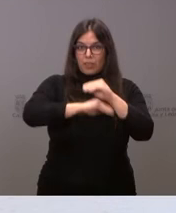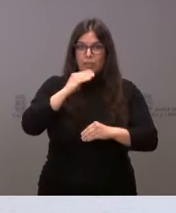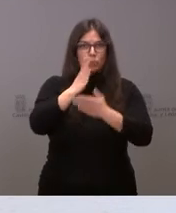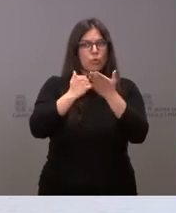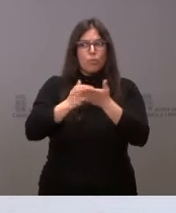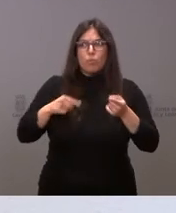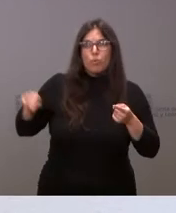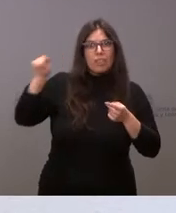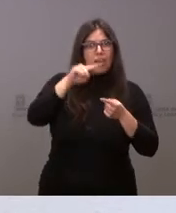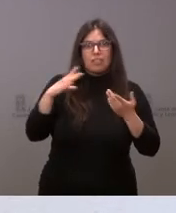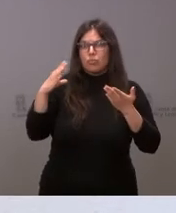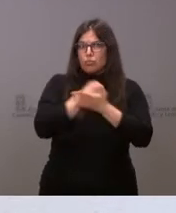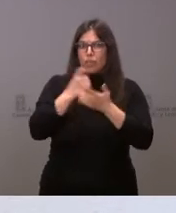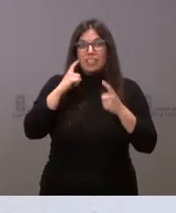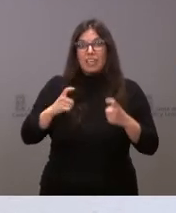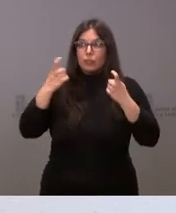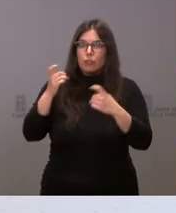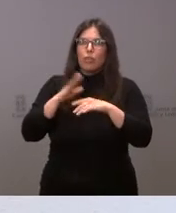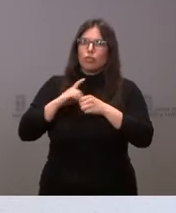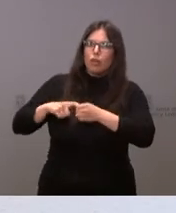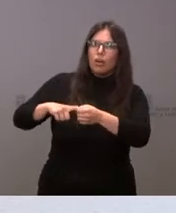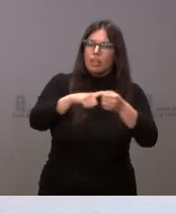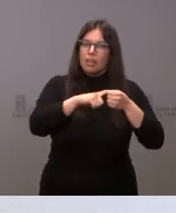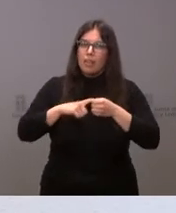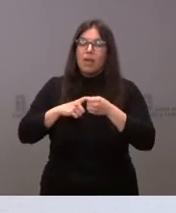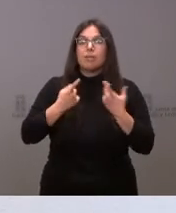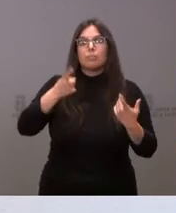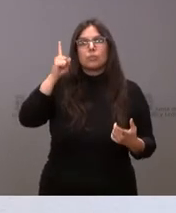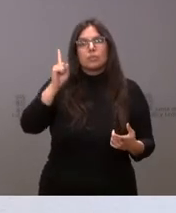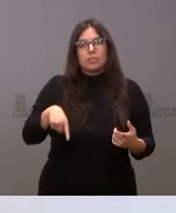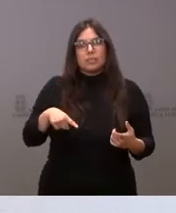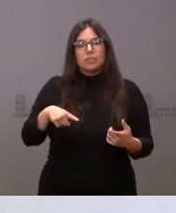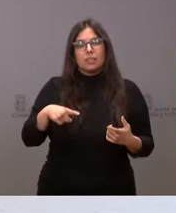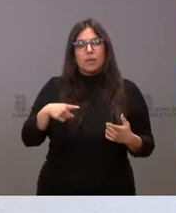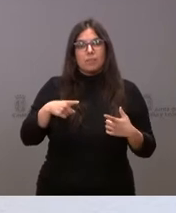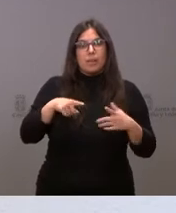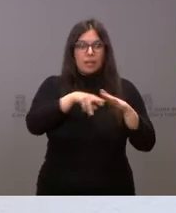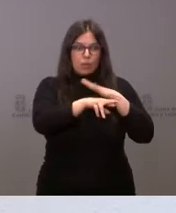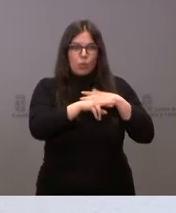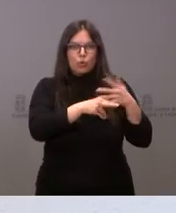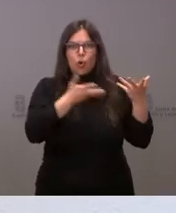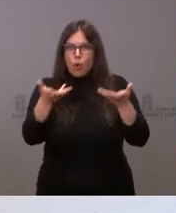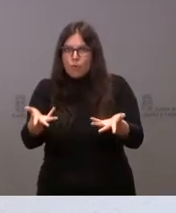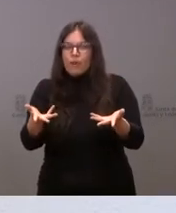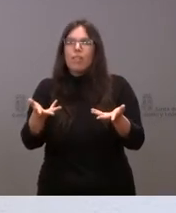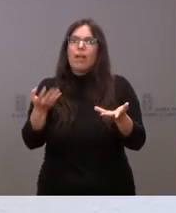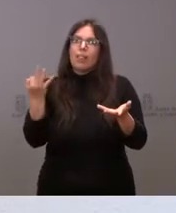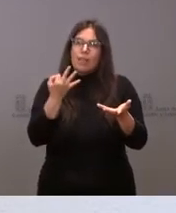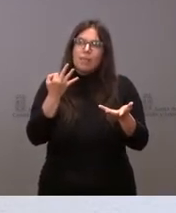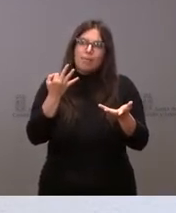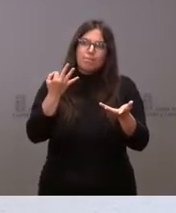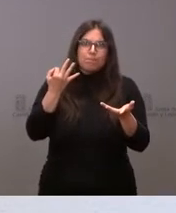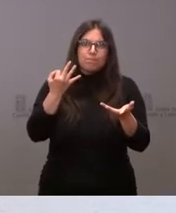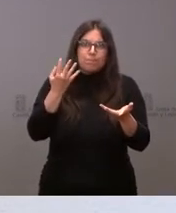todas las comunidades autónomas, un esfuerzo de solidaridad, pero también de movilización de los recursos, pues entendemos que